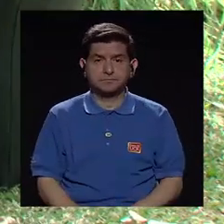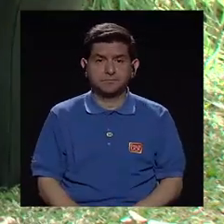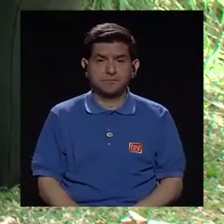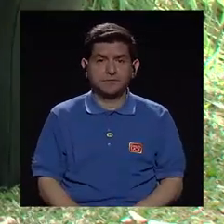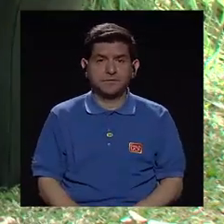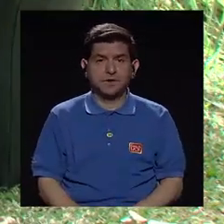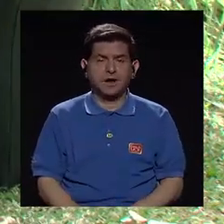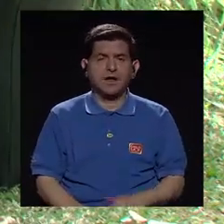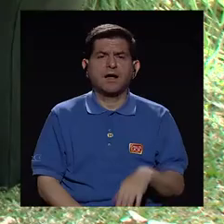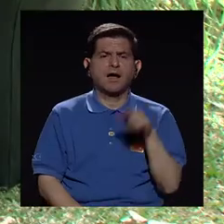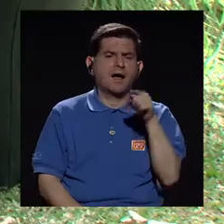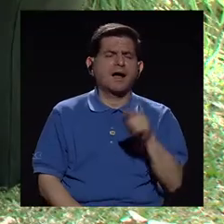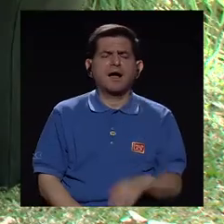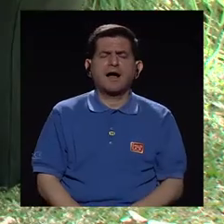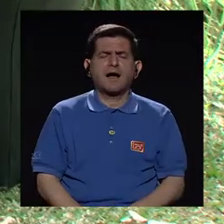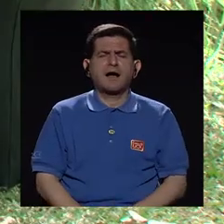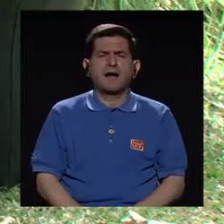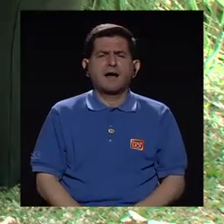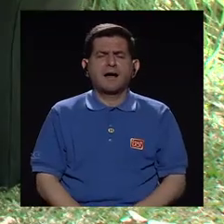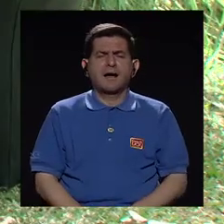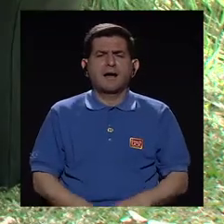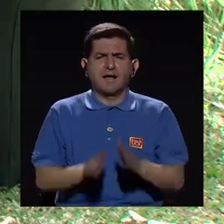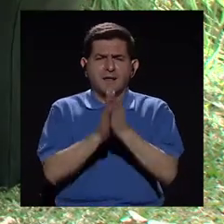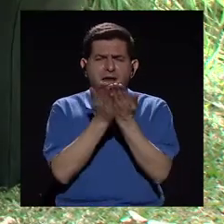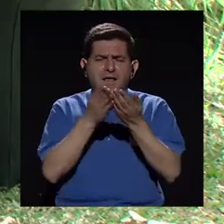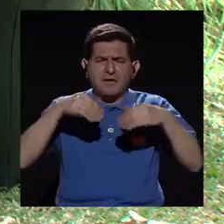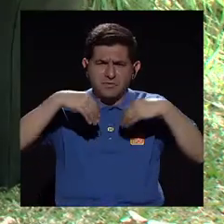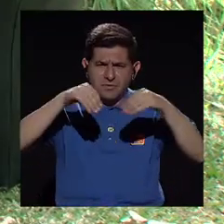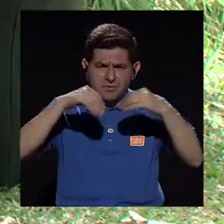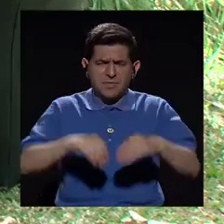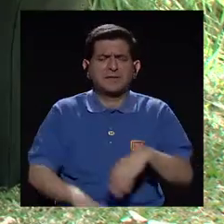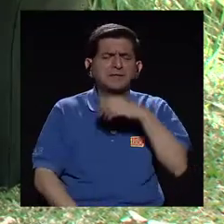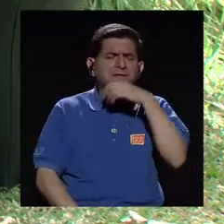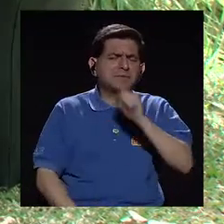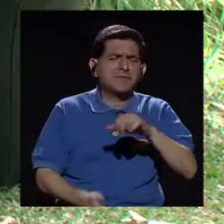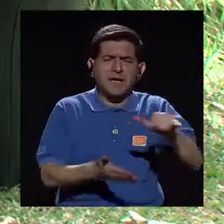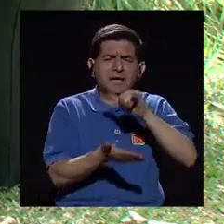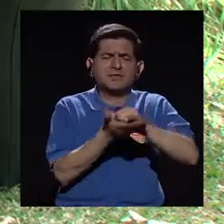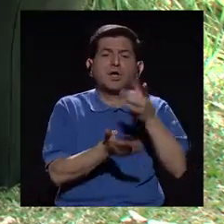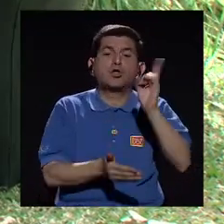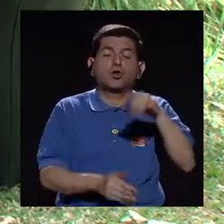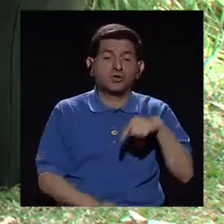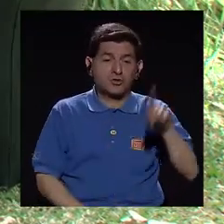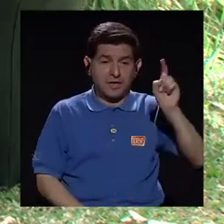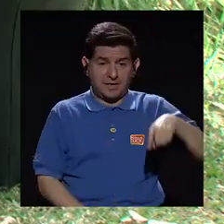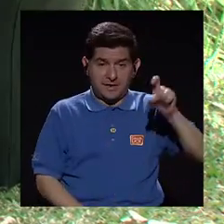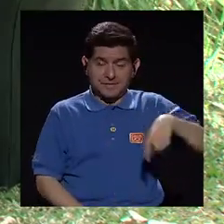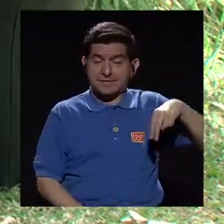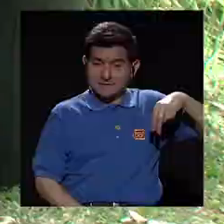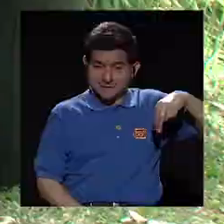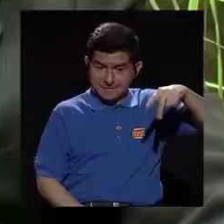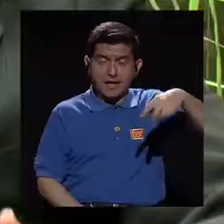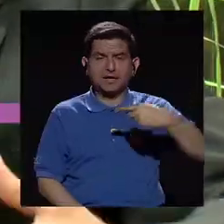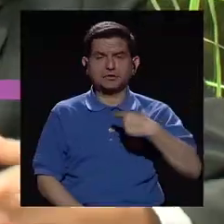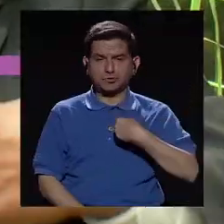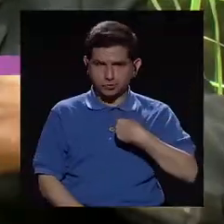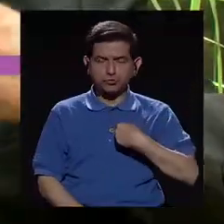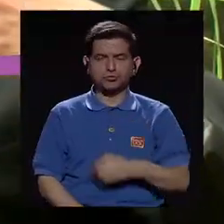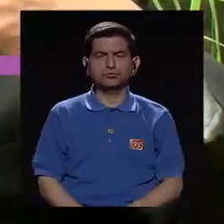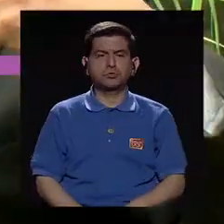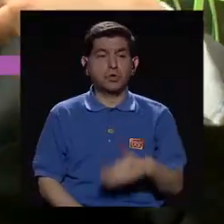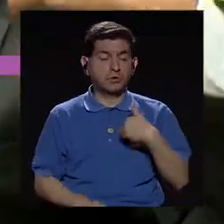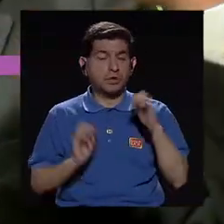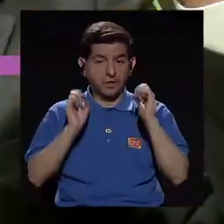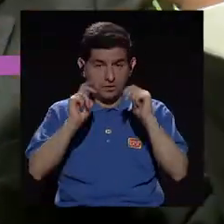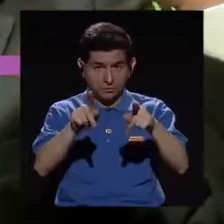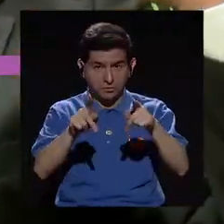dónde están las librerías antiguas en el Centro de San José? el Centro de San José. Hay que caminar. Hay que caminar. Yo soy uno que